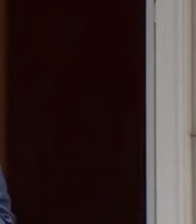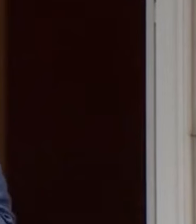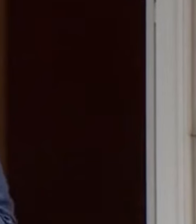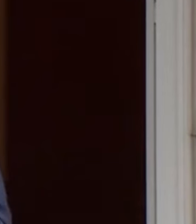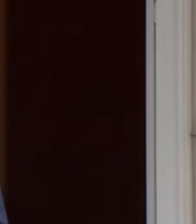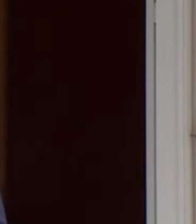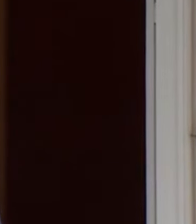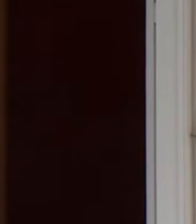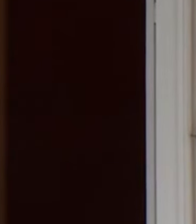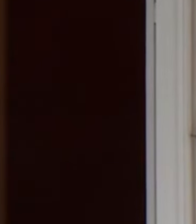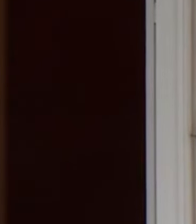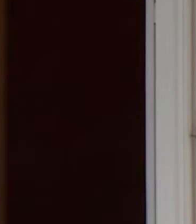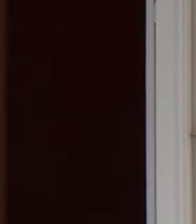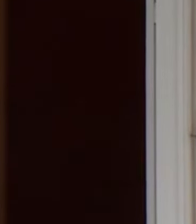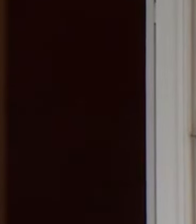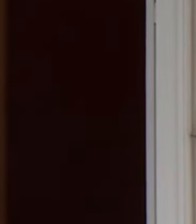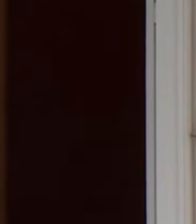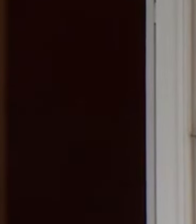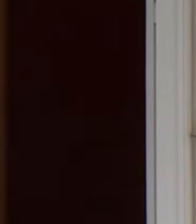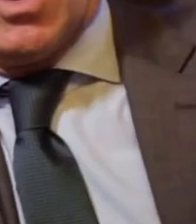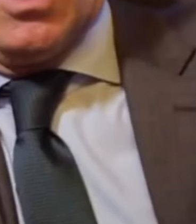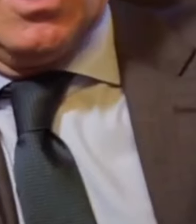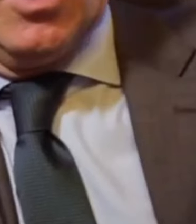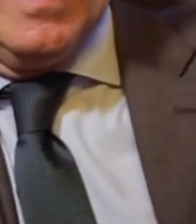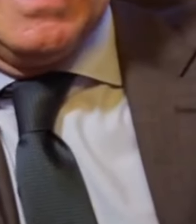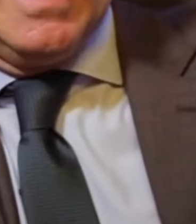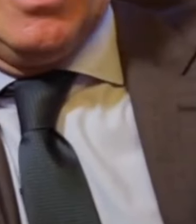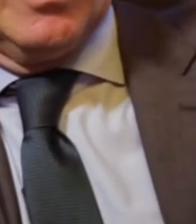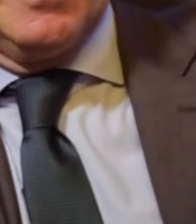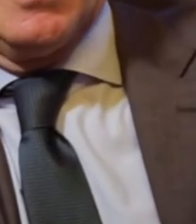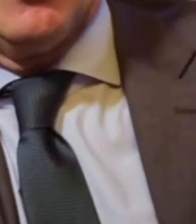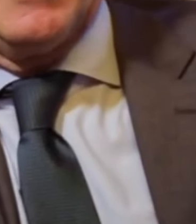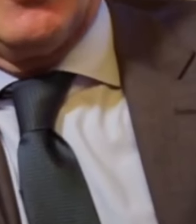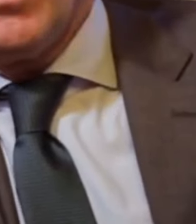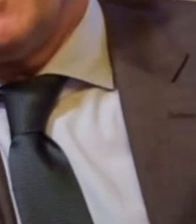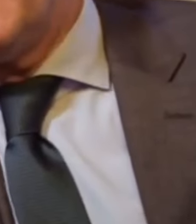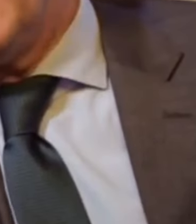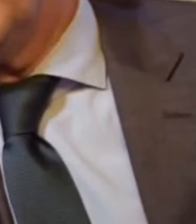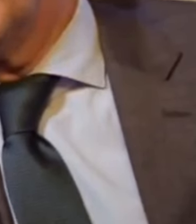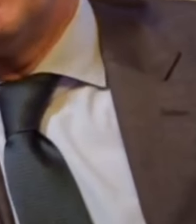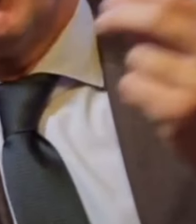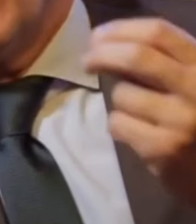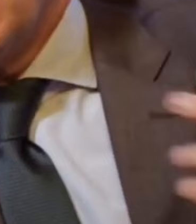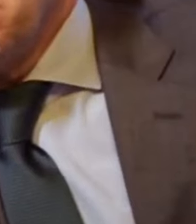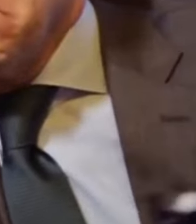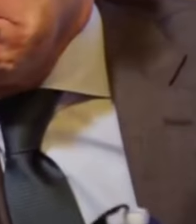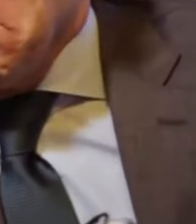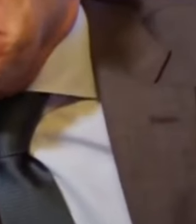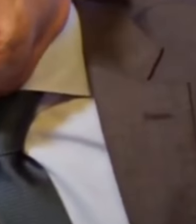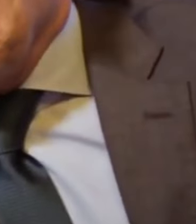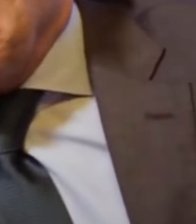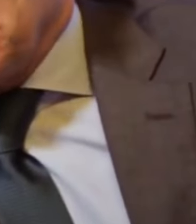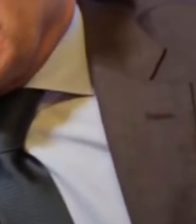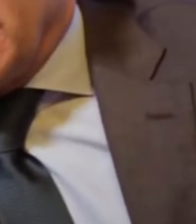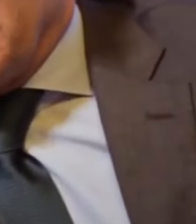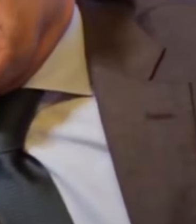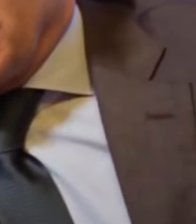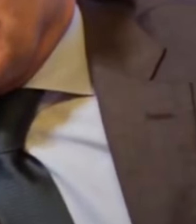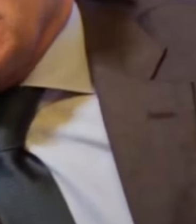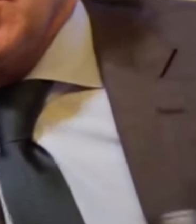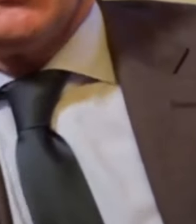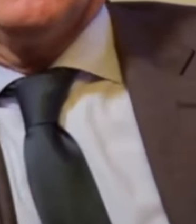amenazan con contaminar nuestra sociedad a diario en un mundo cada vez más digital y conectado la información fluye a una velocidad